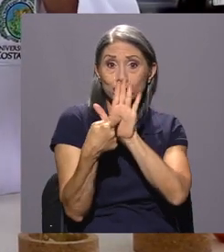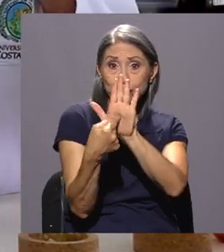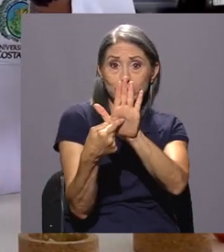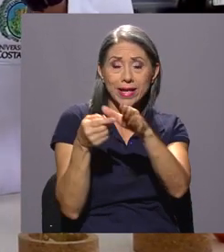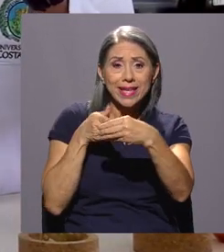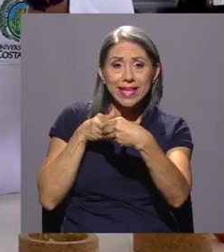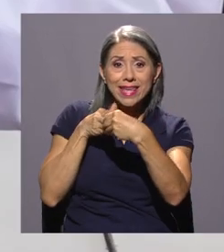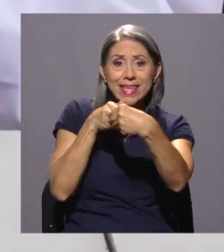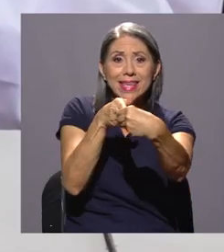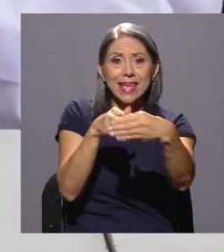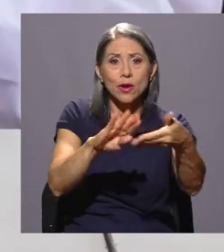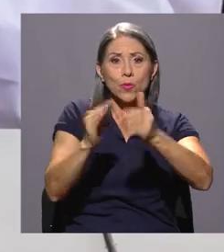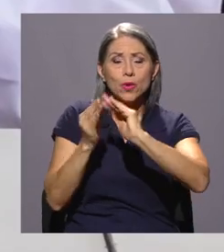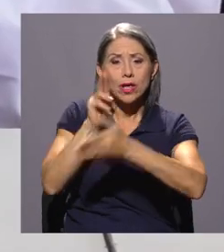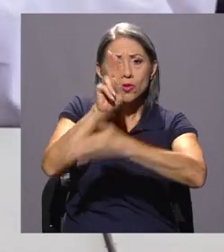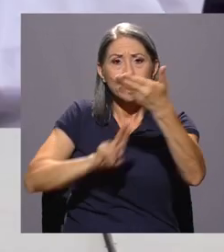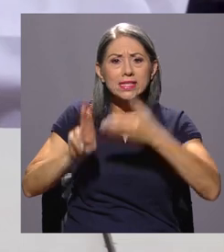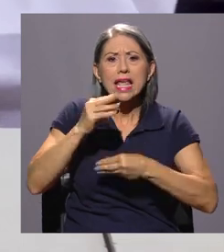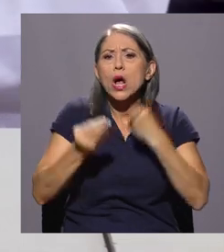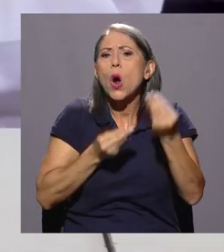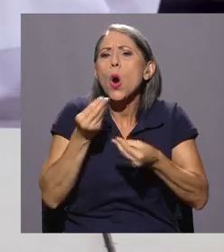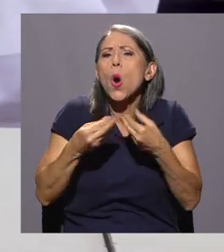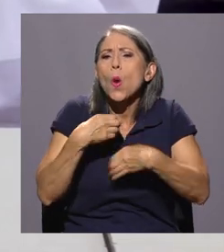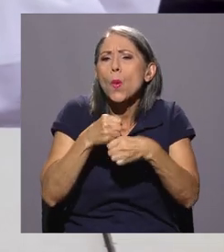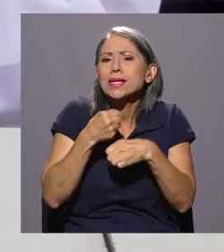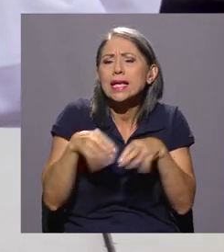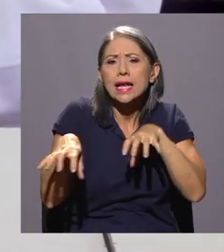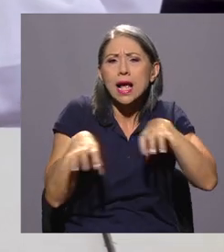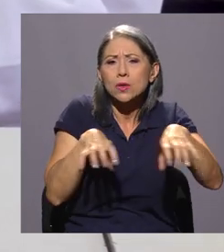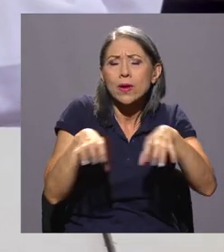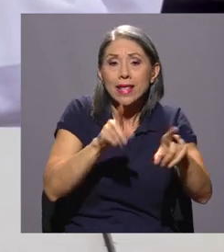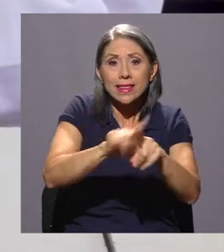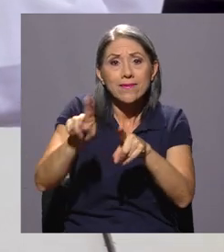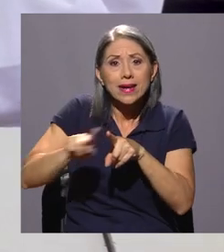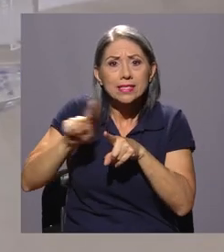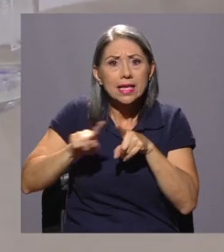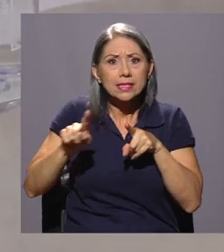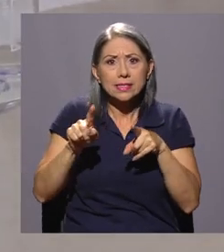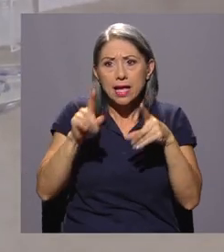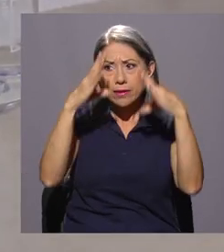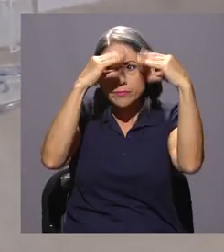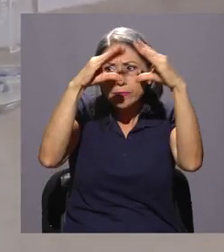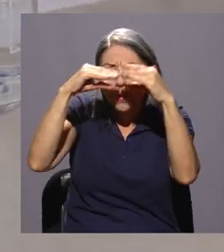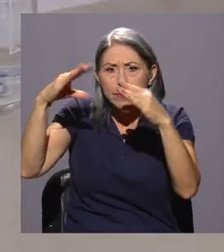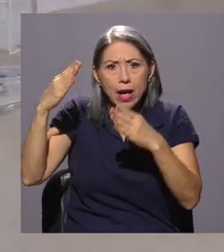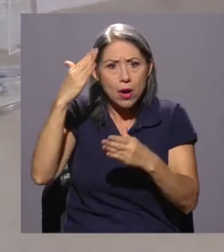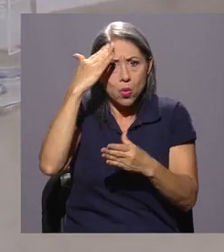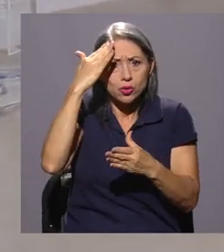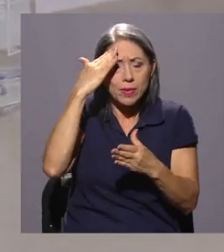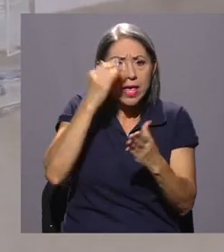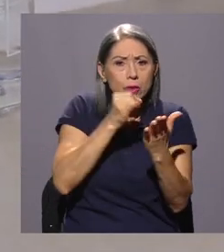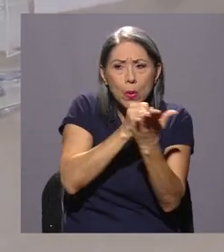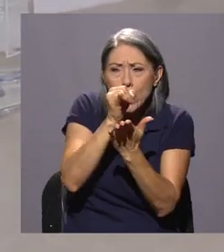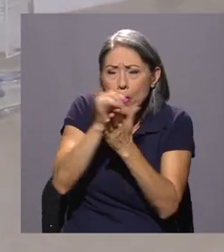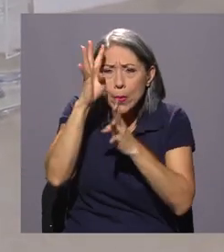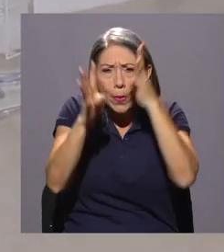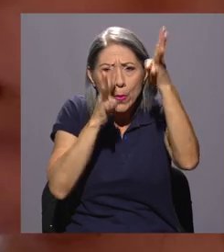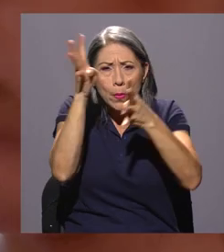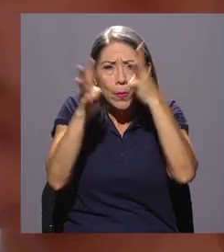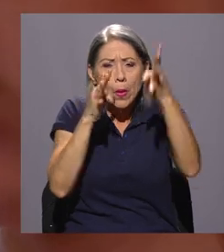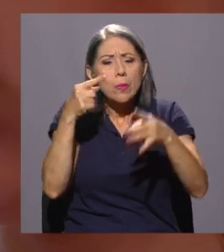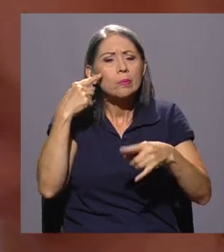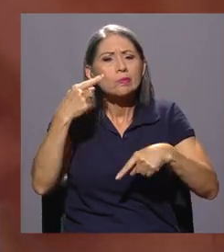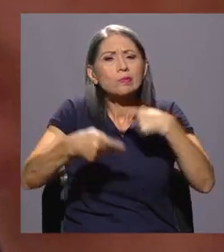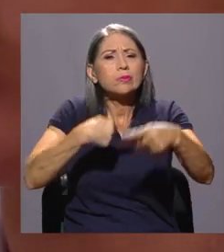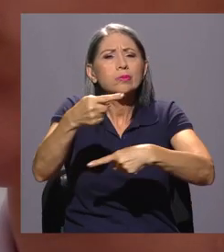comunidad universitaria sobre cómo actuar en diversas situaciones de generación de conocimiento, obras o invenciones y su transferencia con una